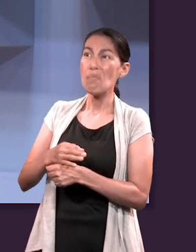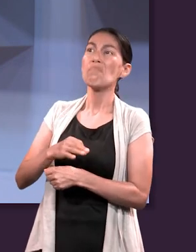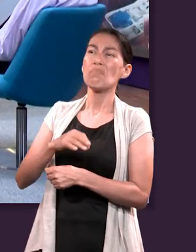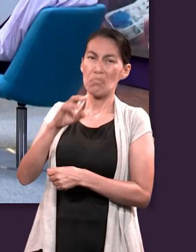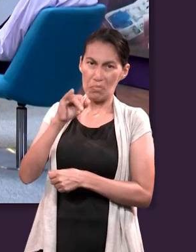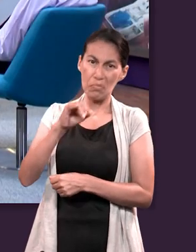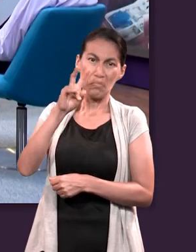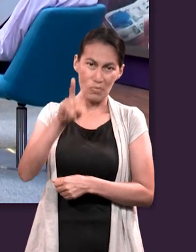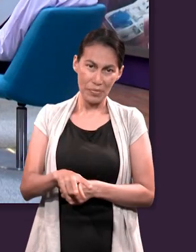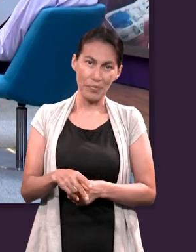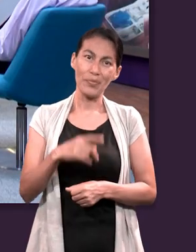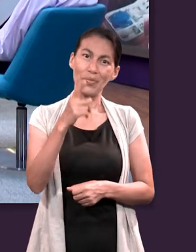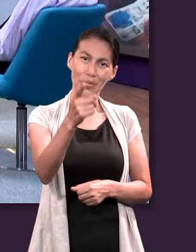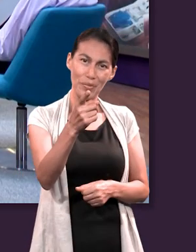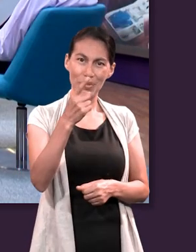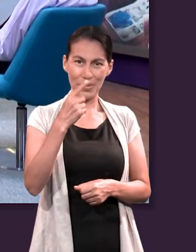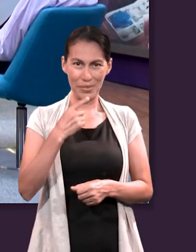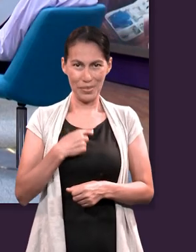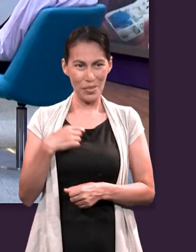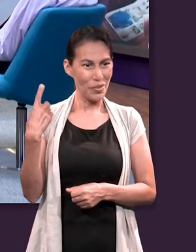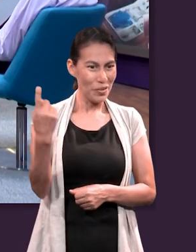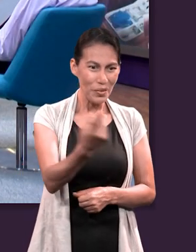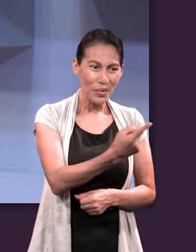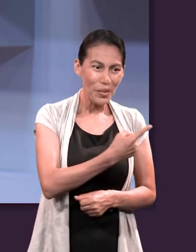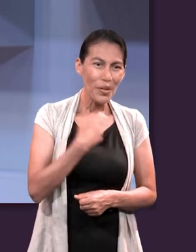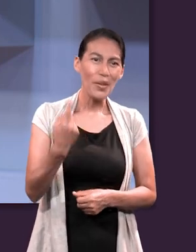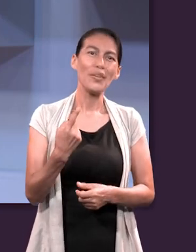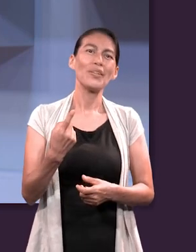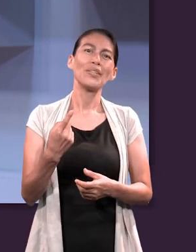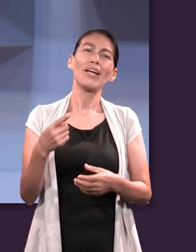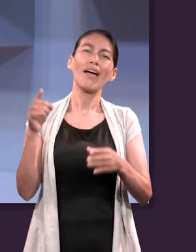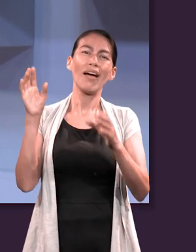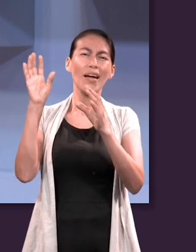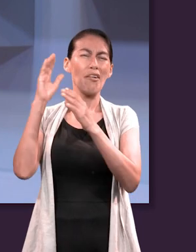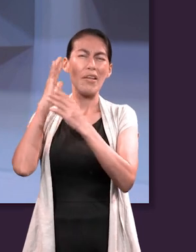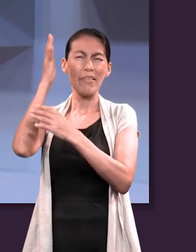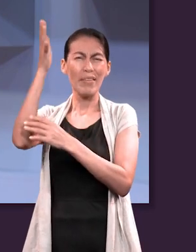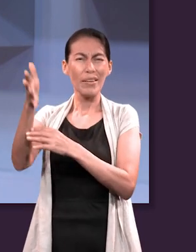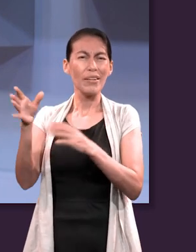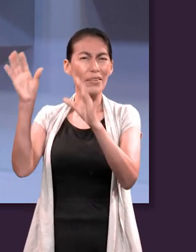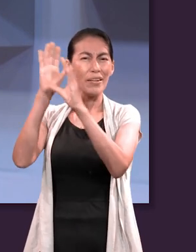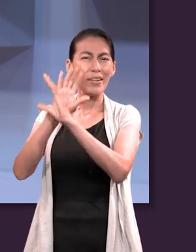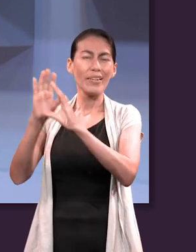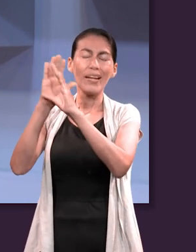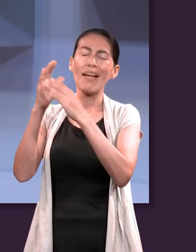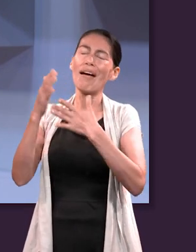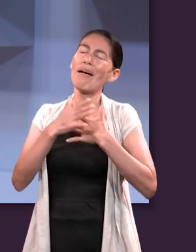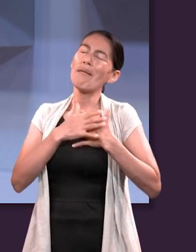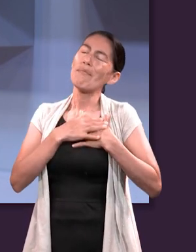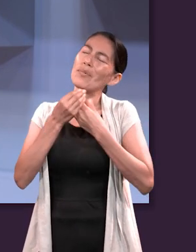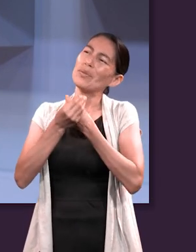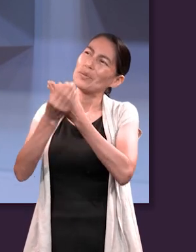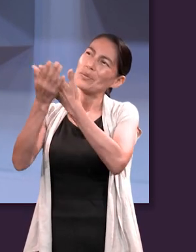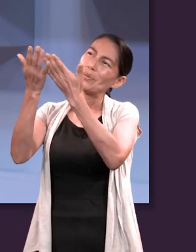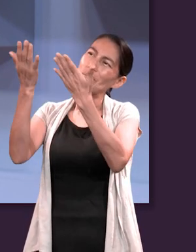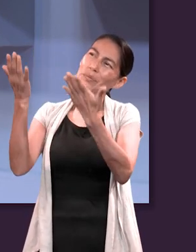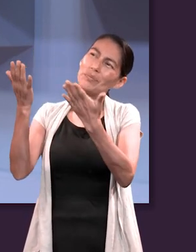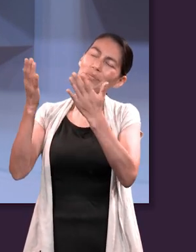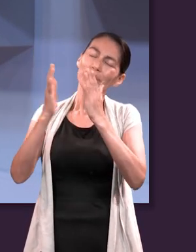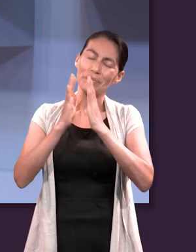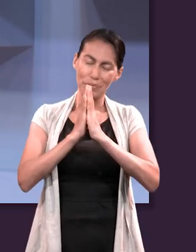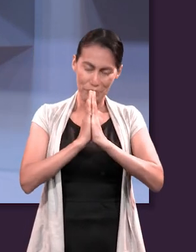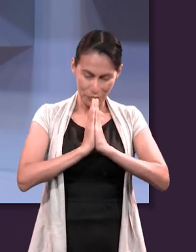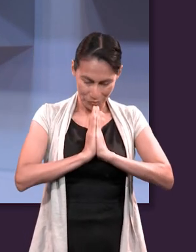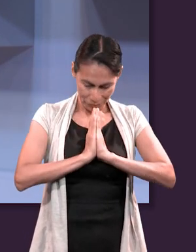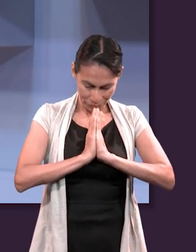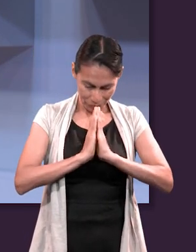desconocidos para ellos. Es el nuevo canto que yo y tú todos nosotros los vamos a cantar